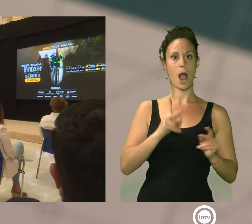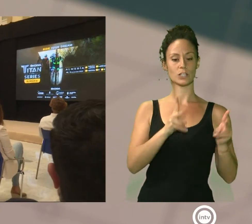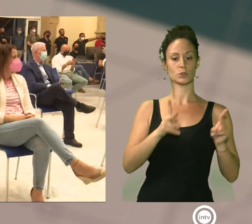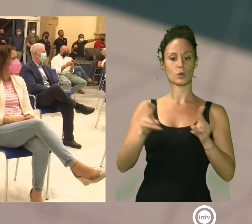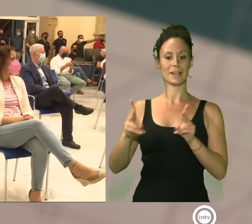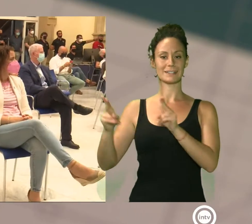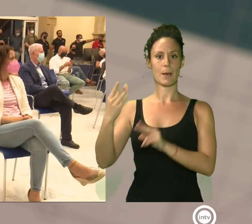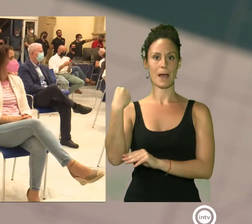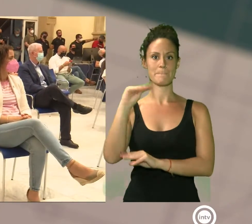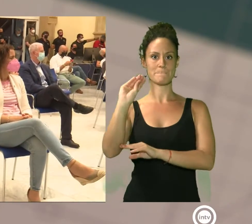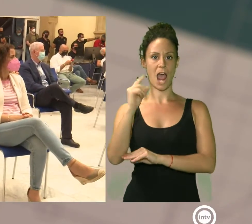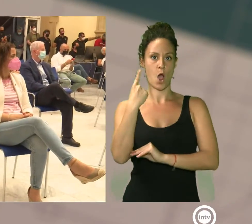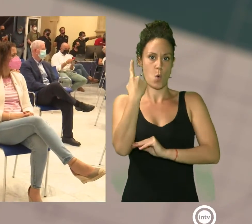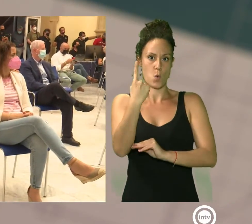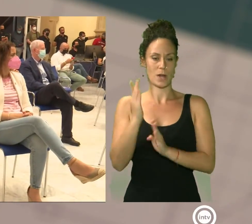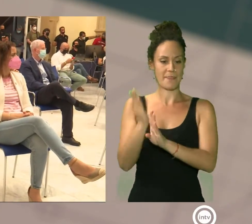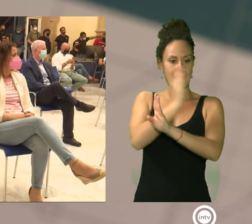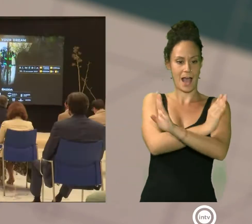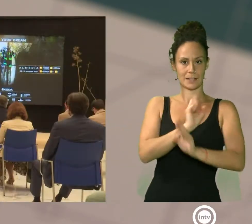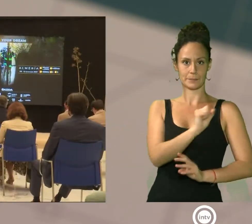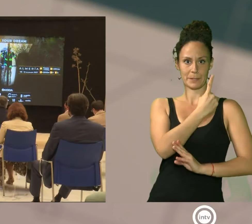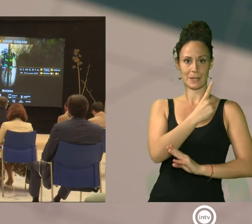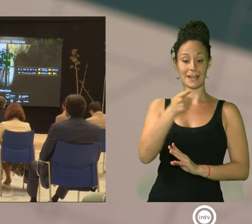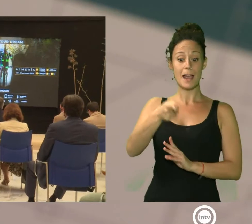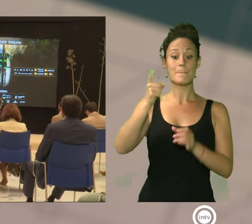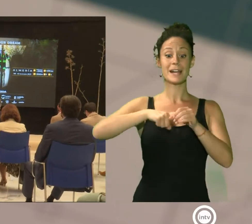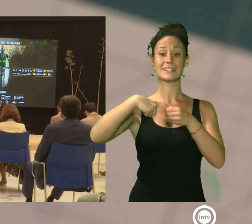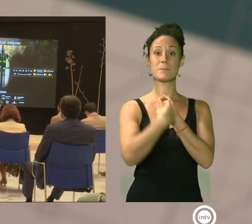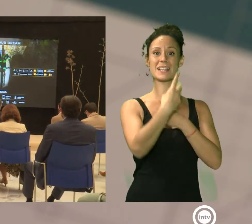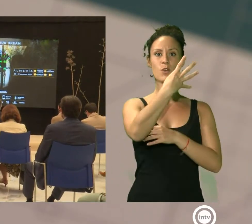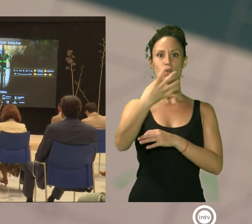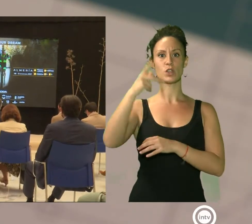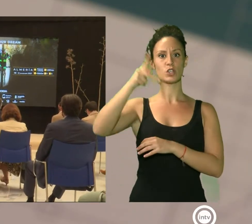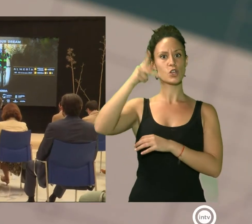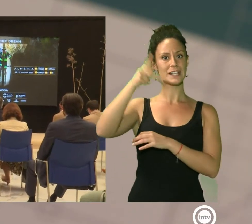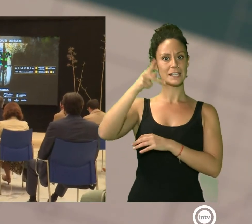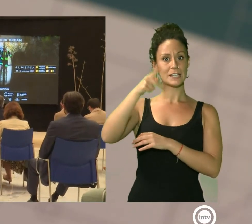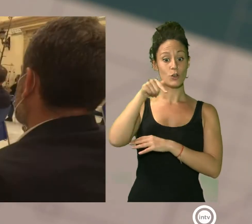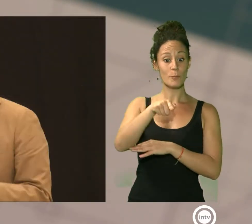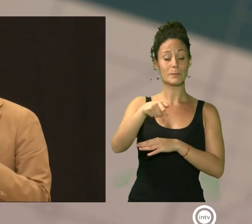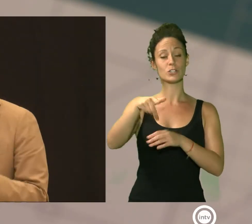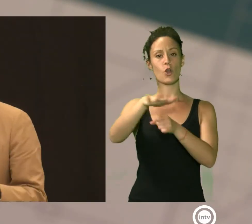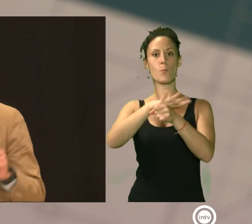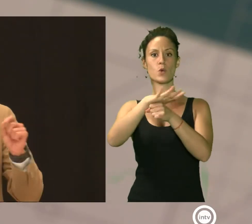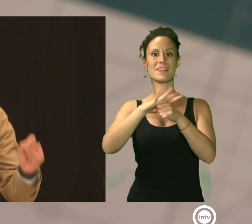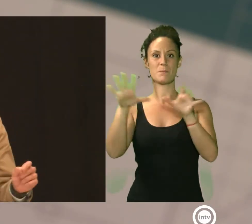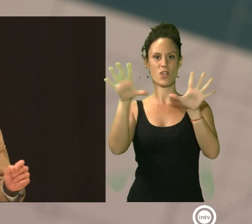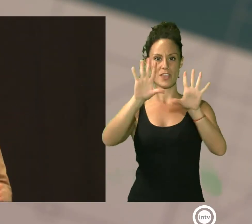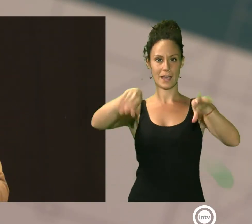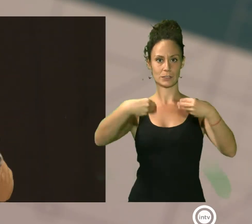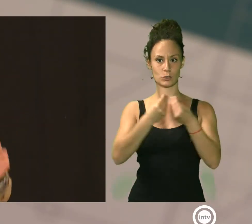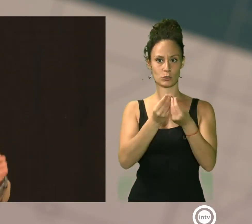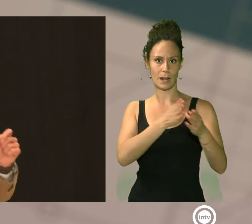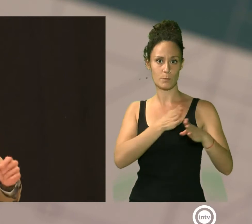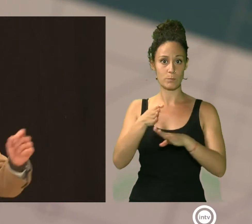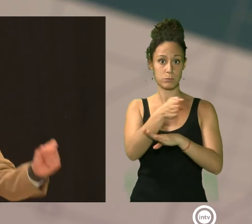de prólogo, en la que los participantes recorrerán más de 400 kilómetros alrededor de 10 municipios. Almería fue la solución